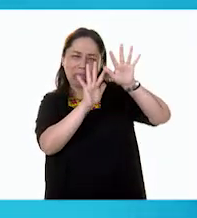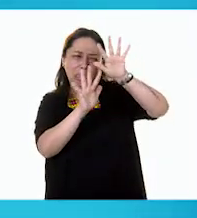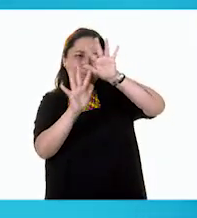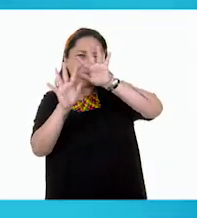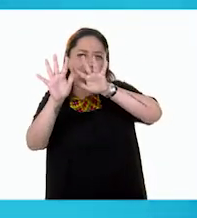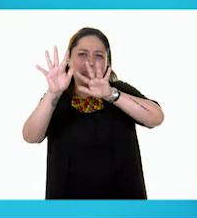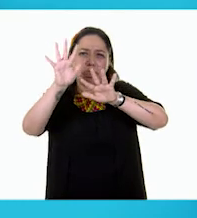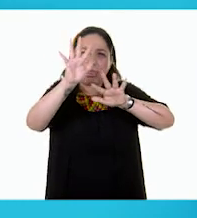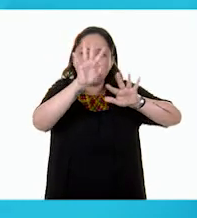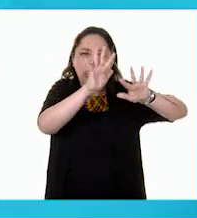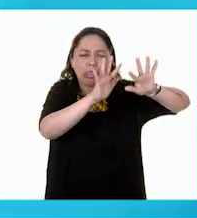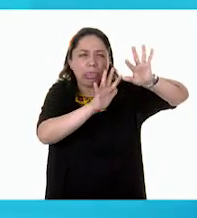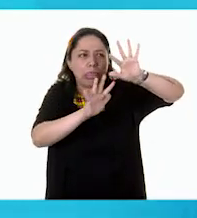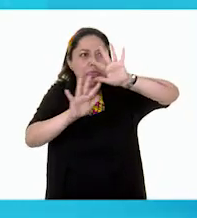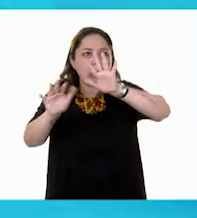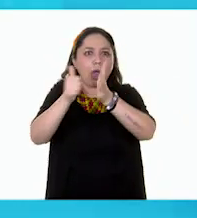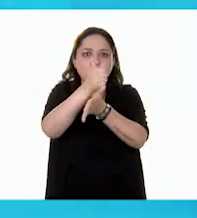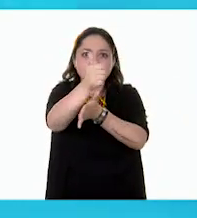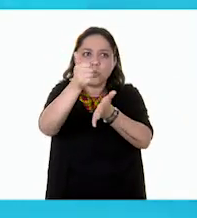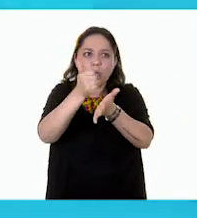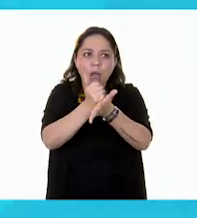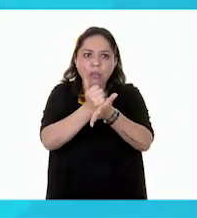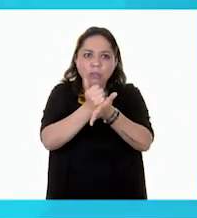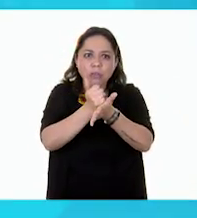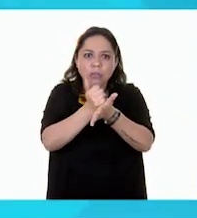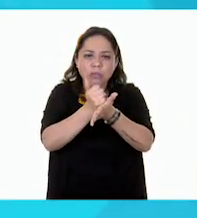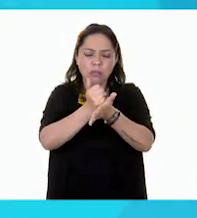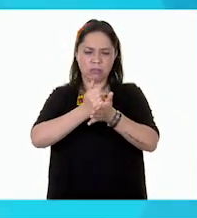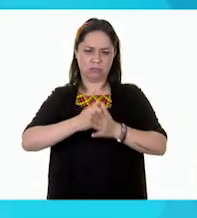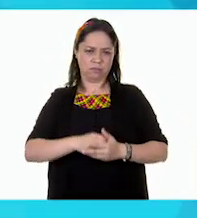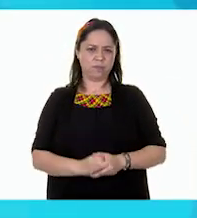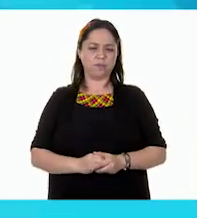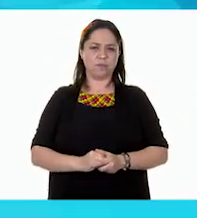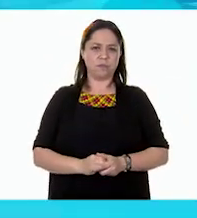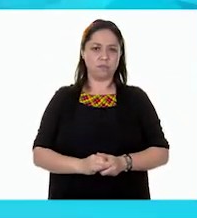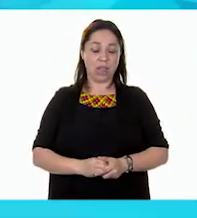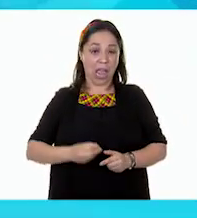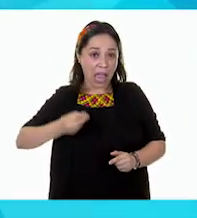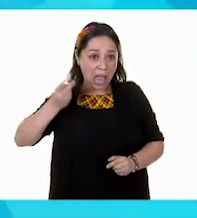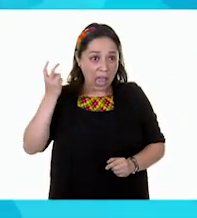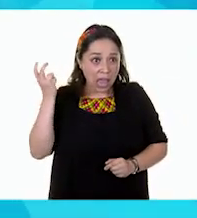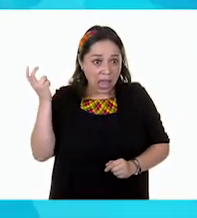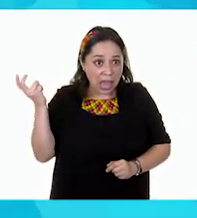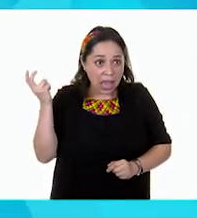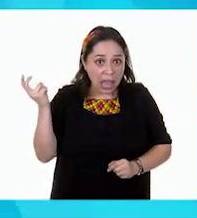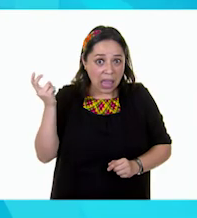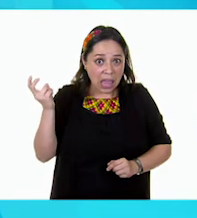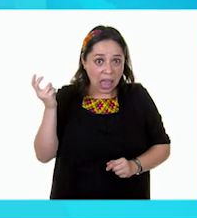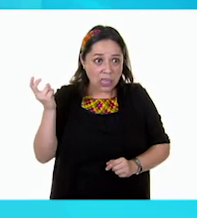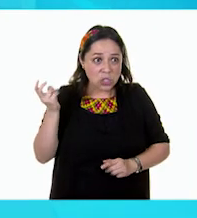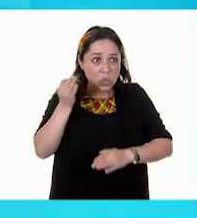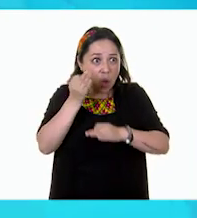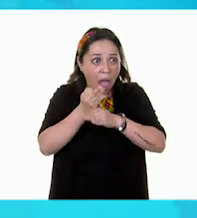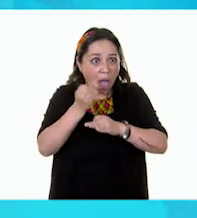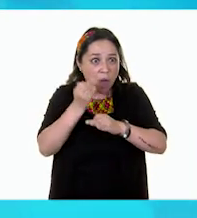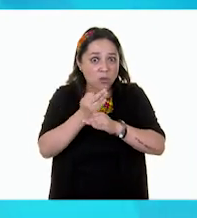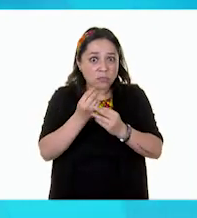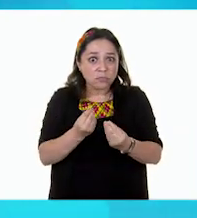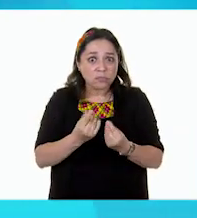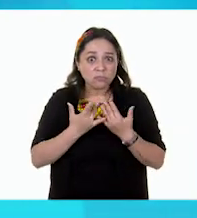sobre la ciudad. Maestra, no me diga que eso es lo que estamos respirando.